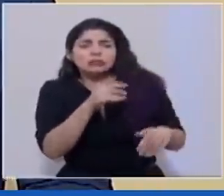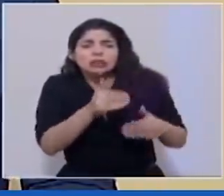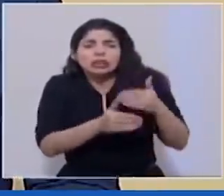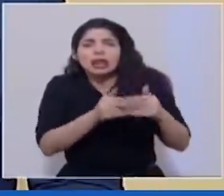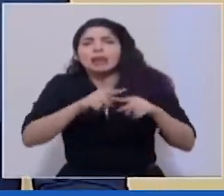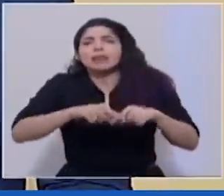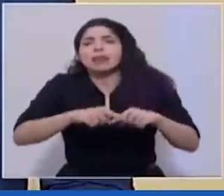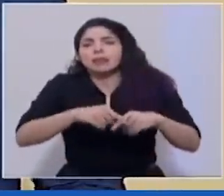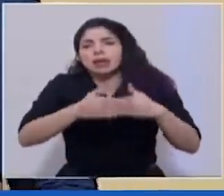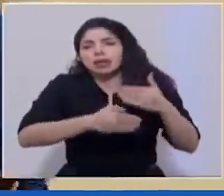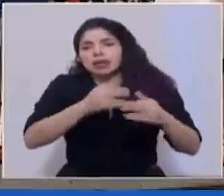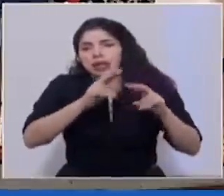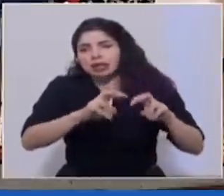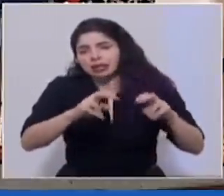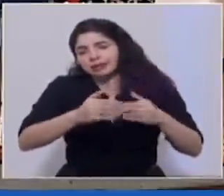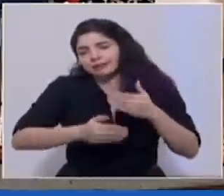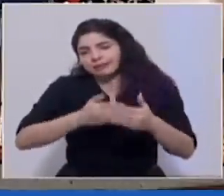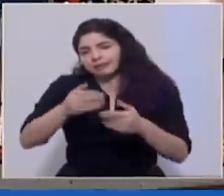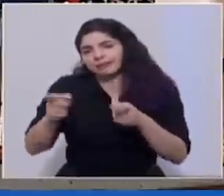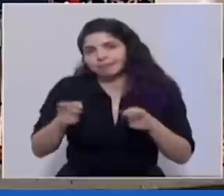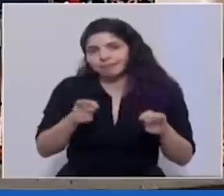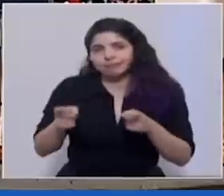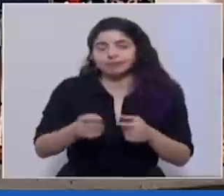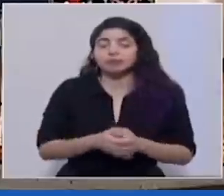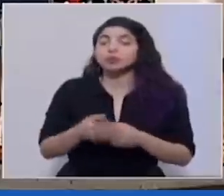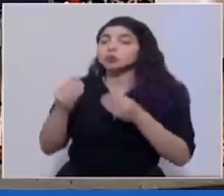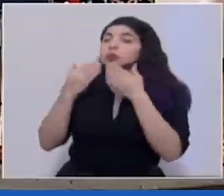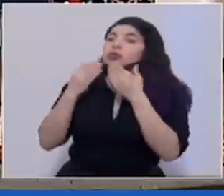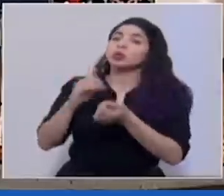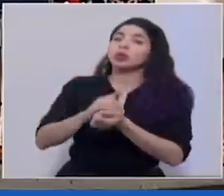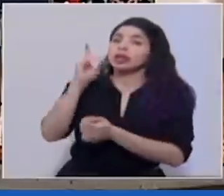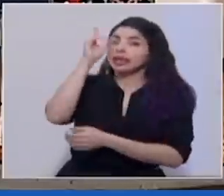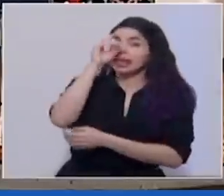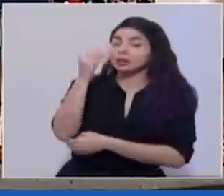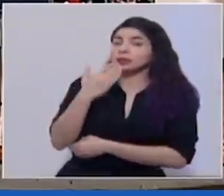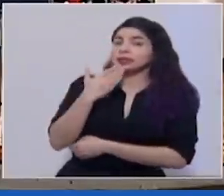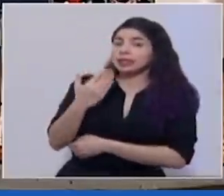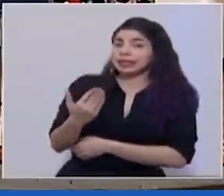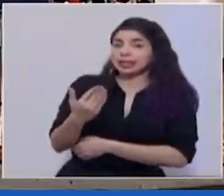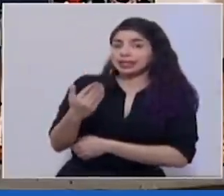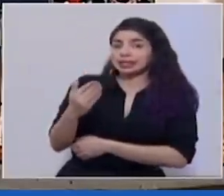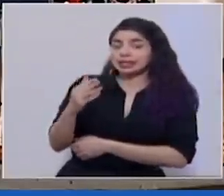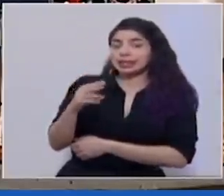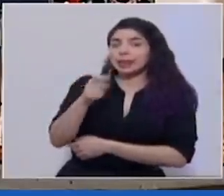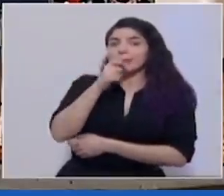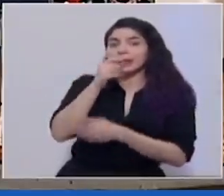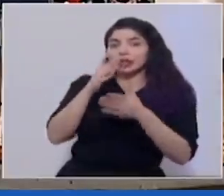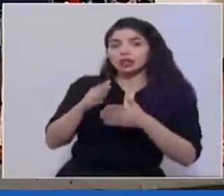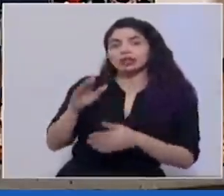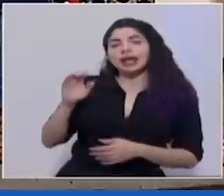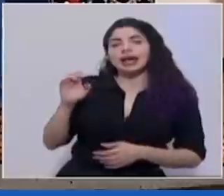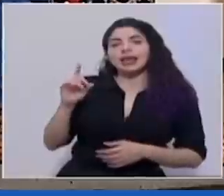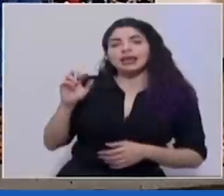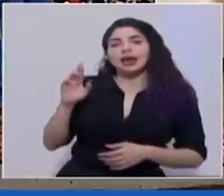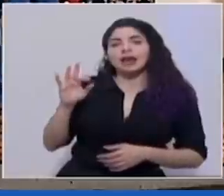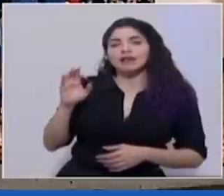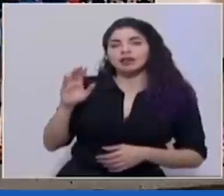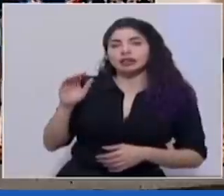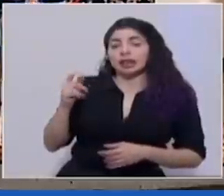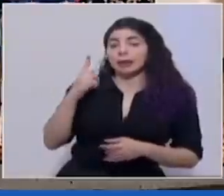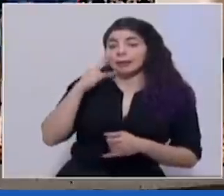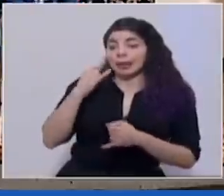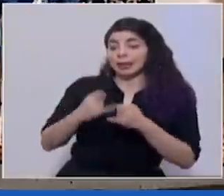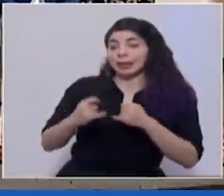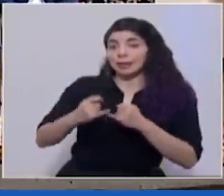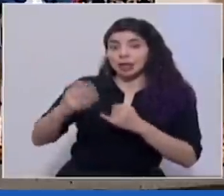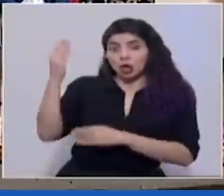el avance de la misma muchísimas gracias al doctor Daniel Salas muchísimas gracias al colega don Edgar Fonseca para concluir